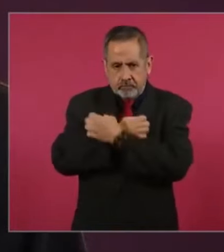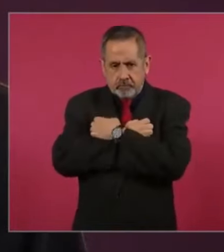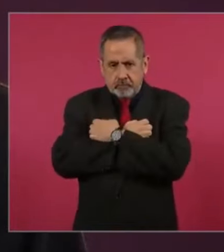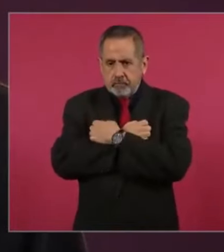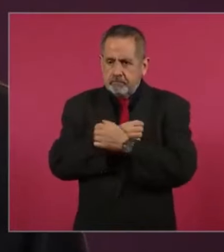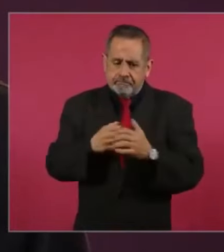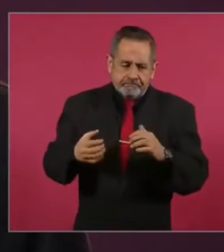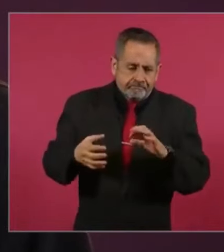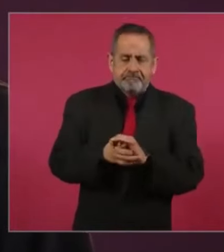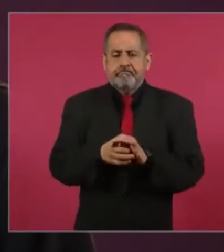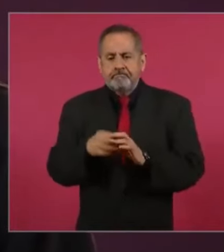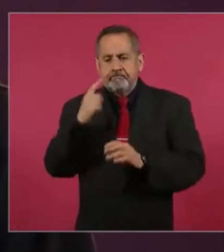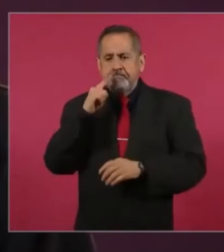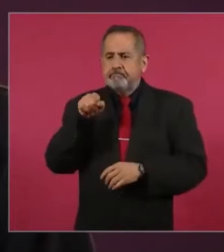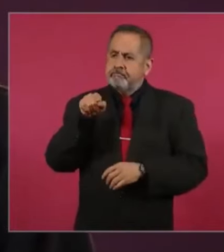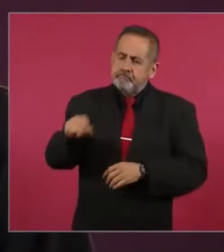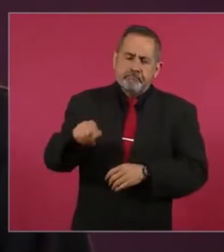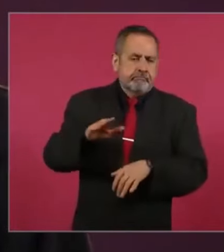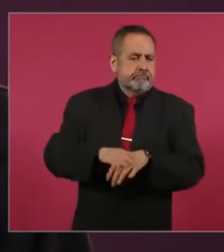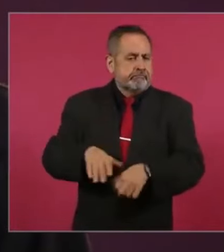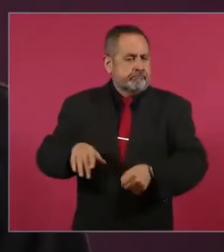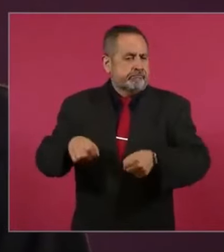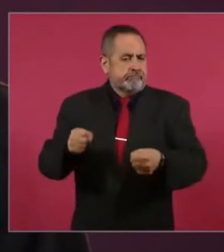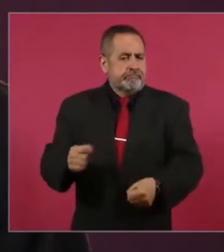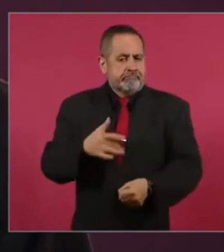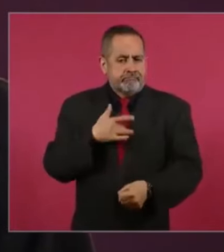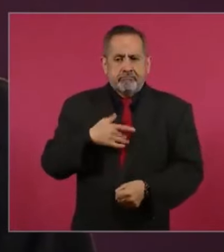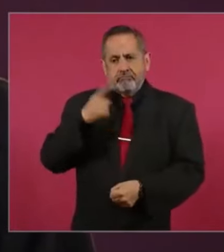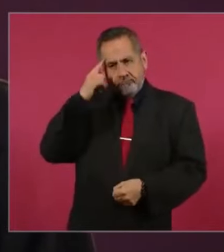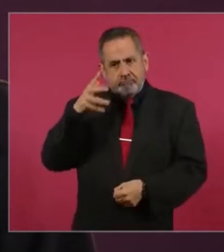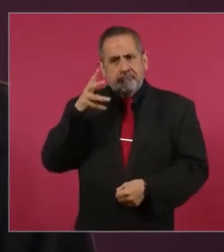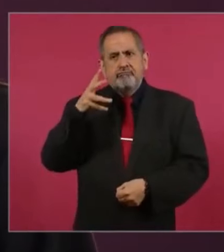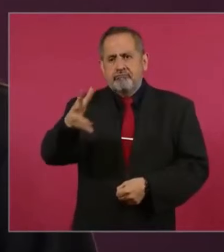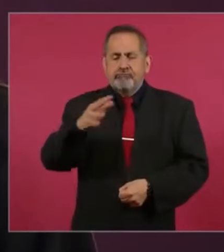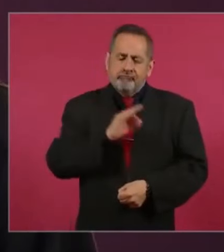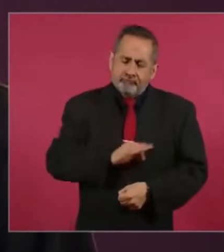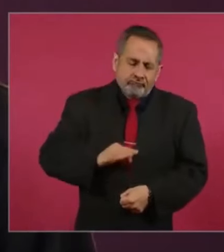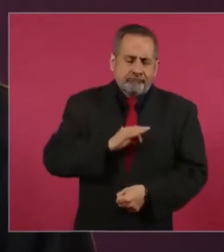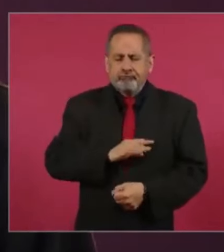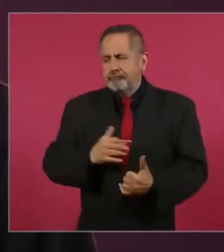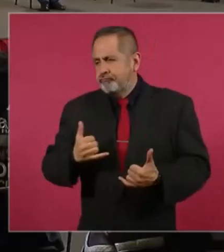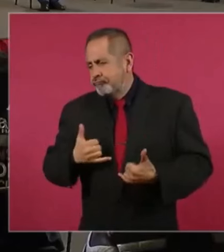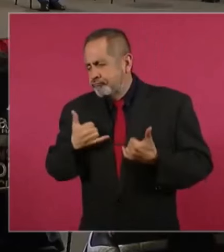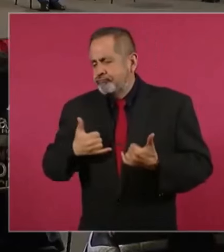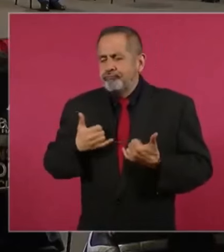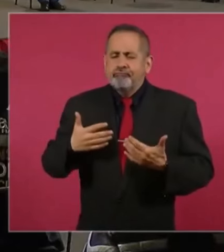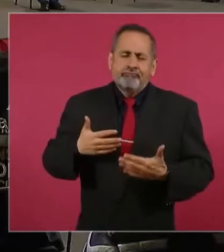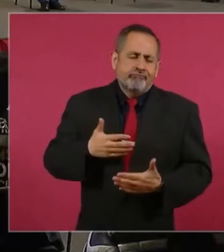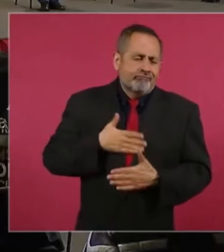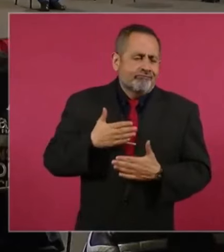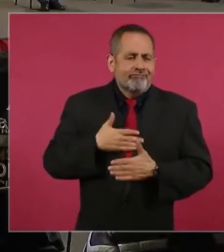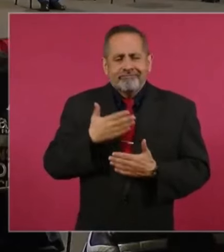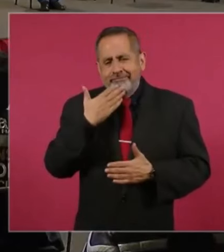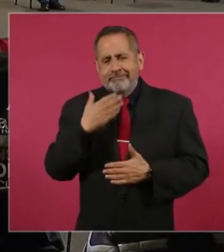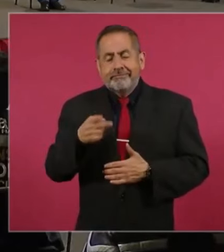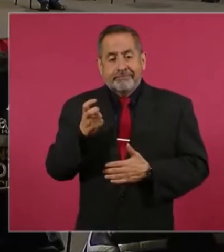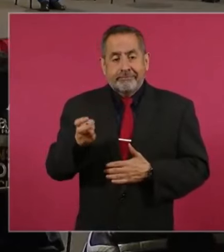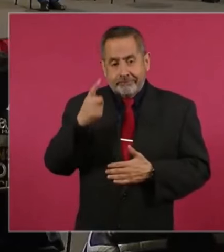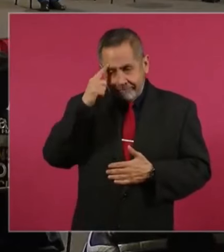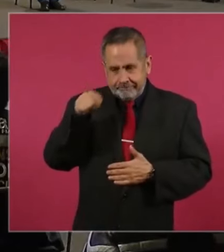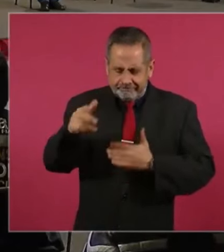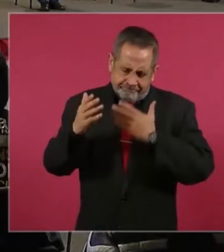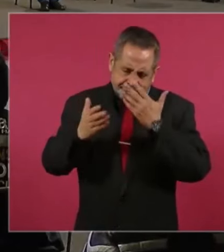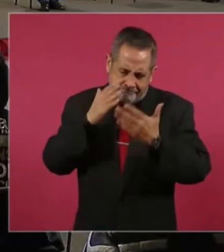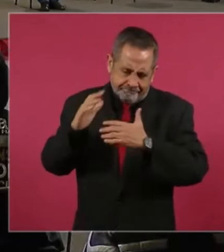habremos de asegurar el bienestar y la felicidad de adolescentes y jóvenes que habrán de culminar en las